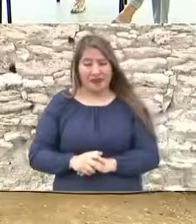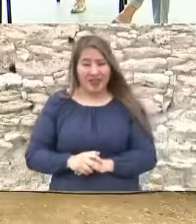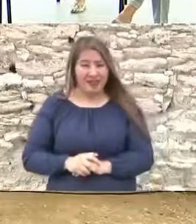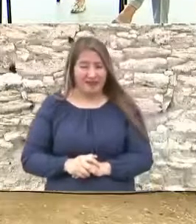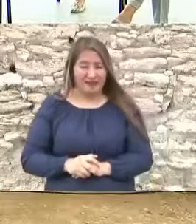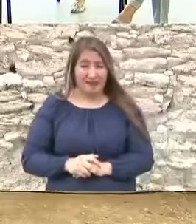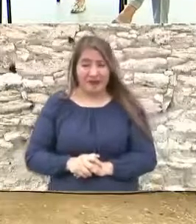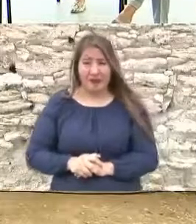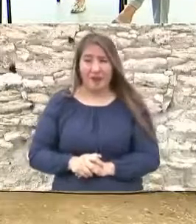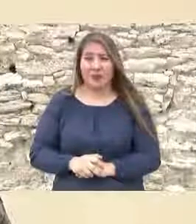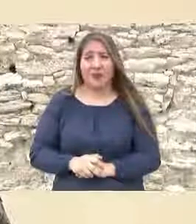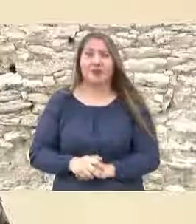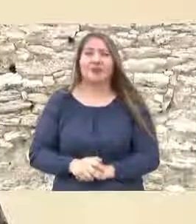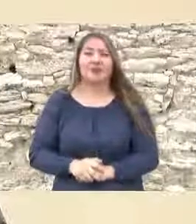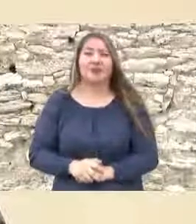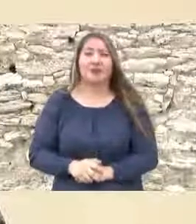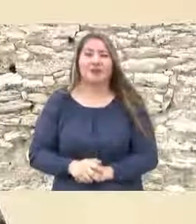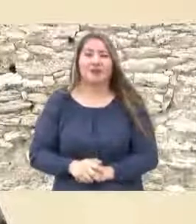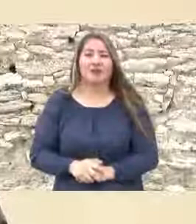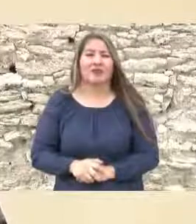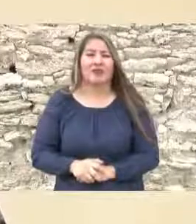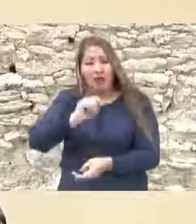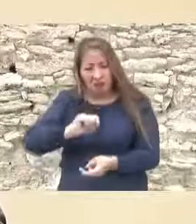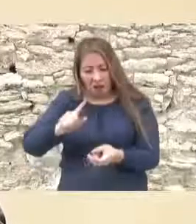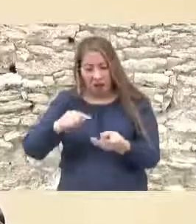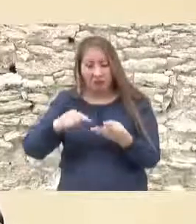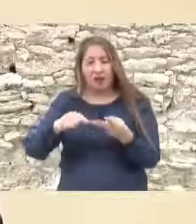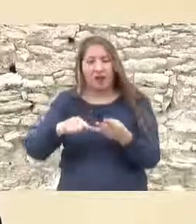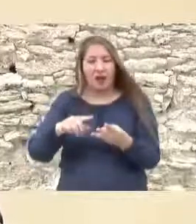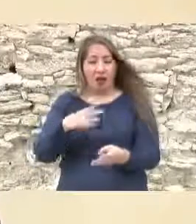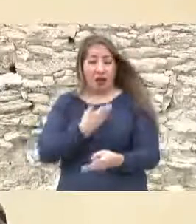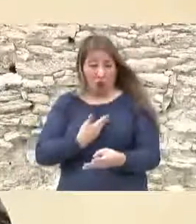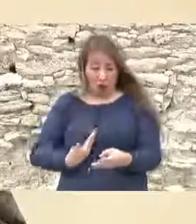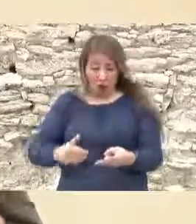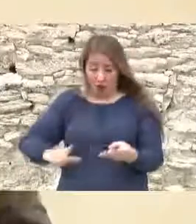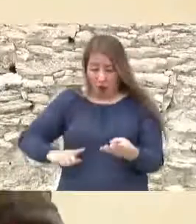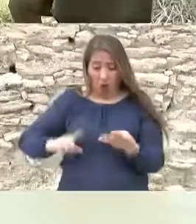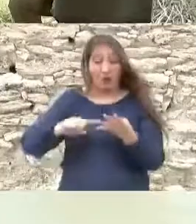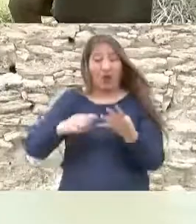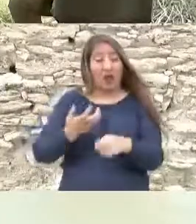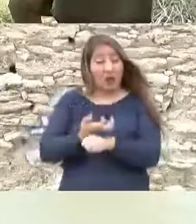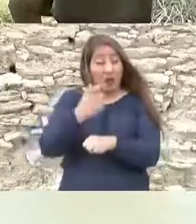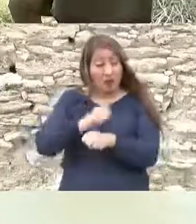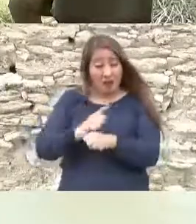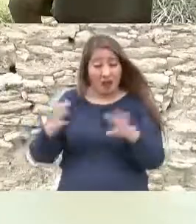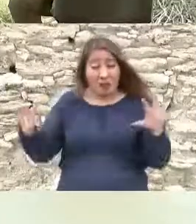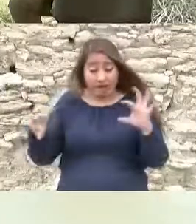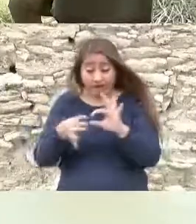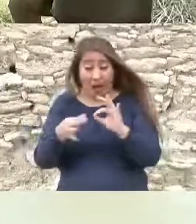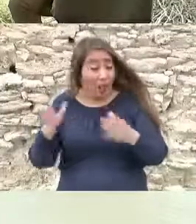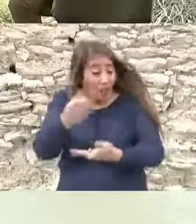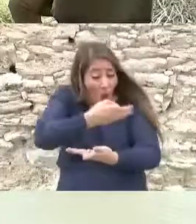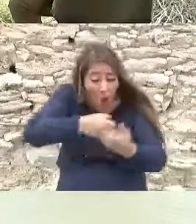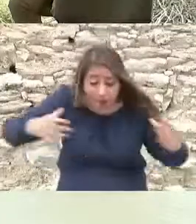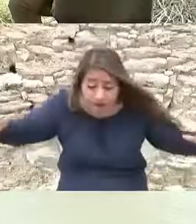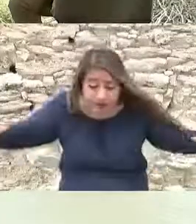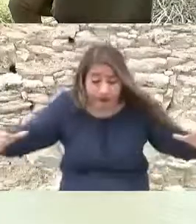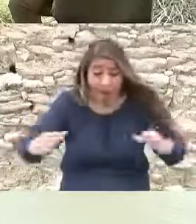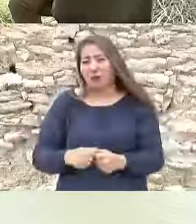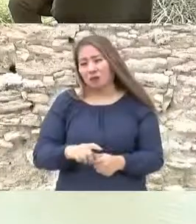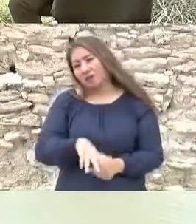hacer que todos el gobierno federal todos nos pongamos de acuerdo para